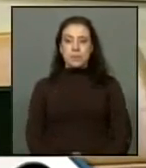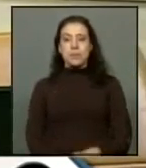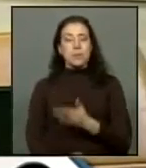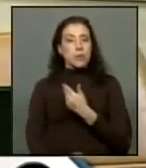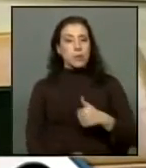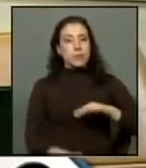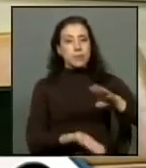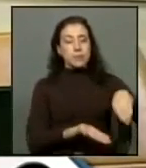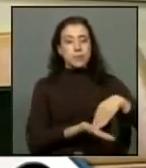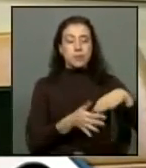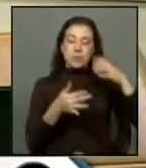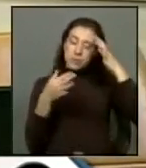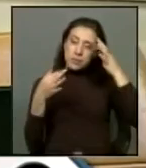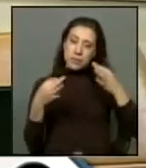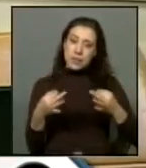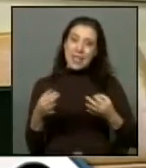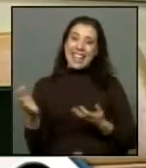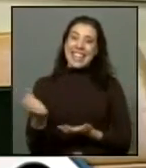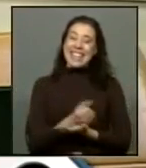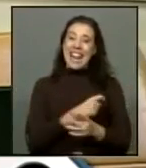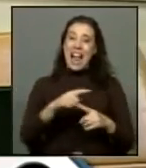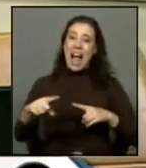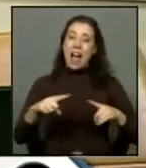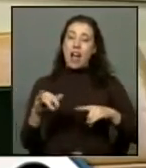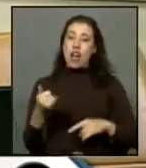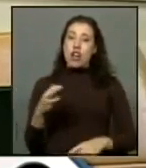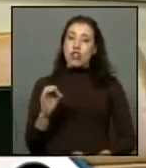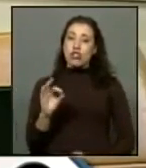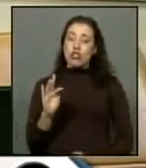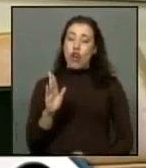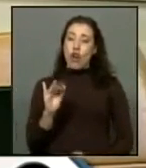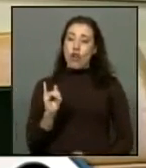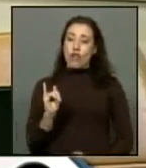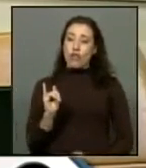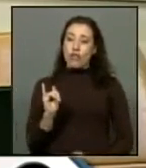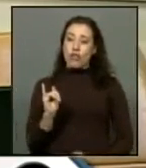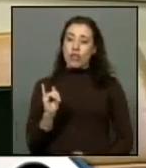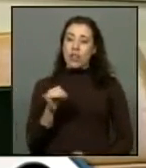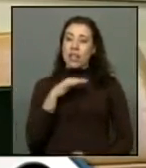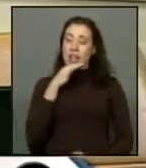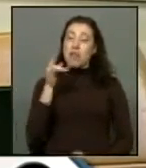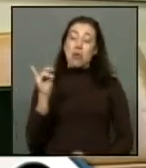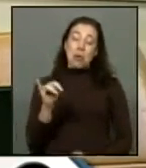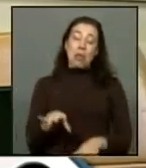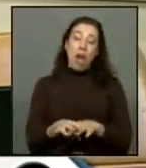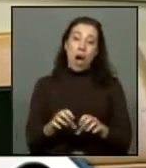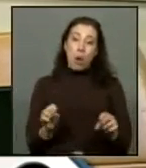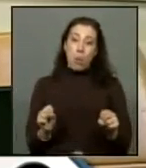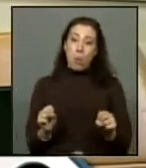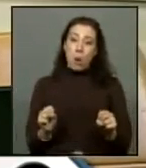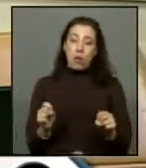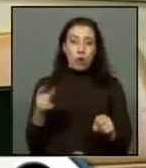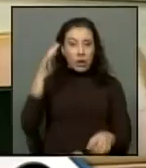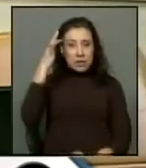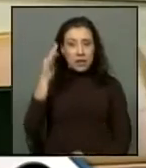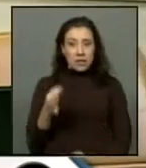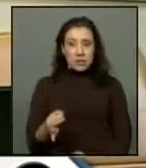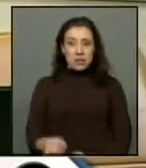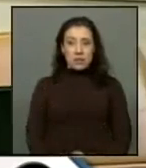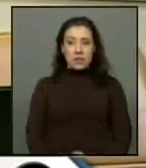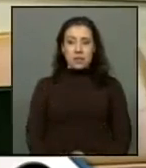central toma la determinación de quitarle esta administración a Sofri por lo demás quienes han dicho que estarían de acuerdo con una determinación como esta,